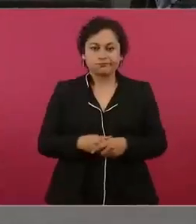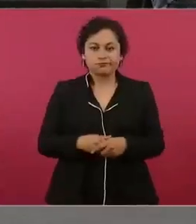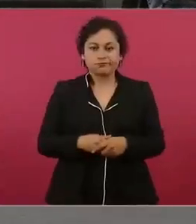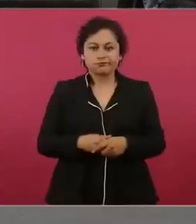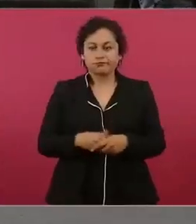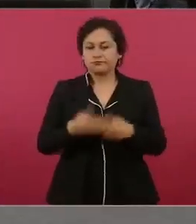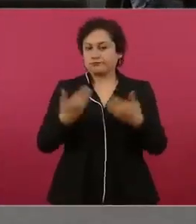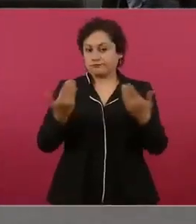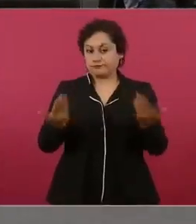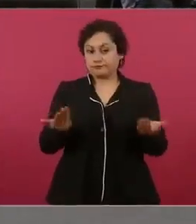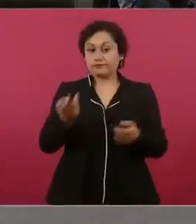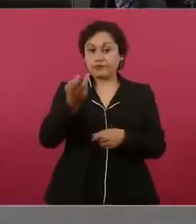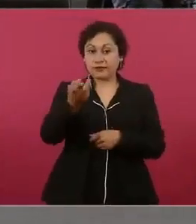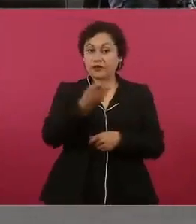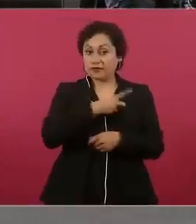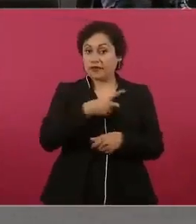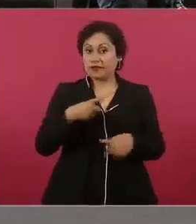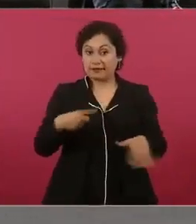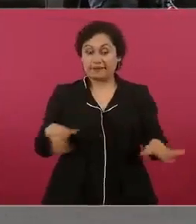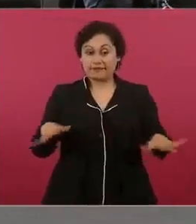Entonces, eso tiene que cambiar.